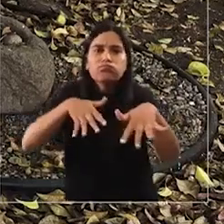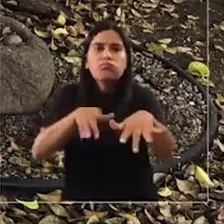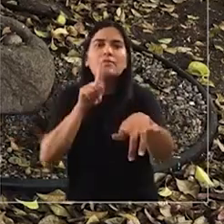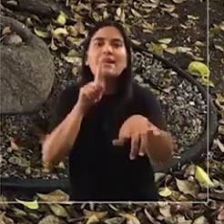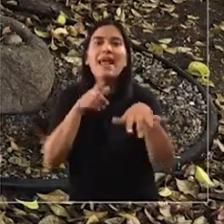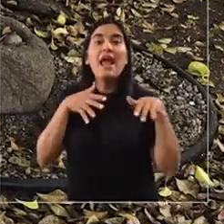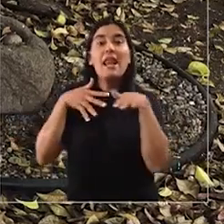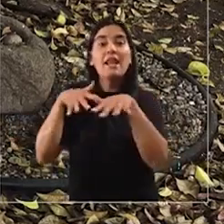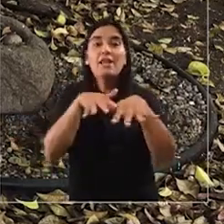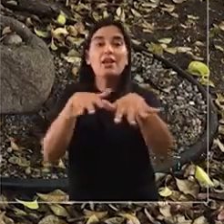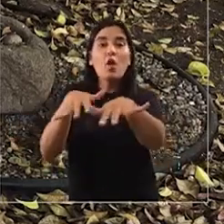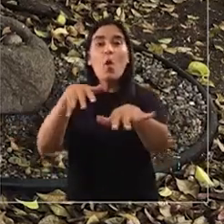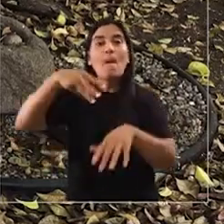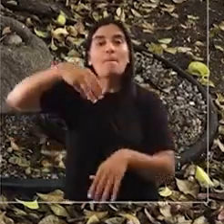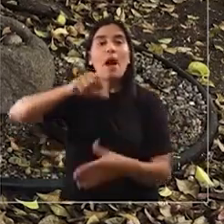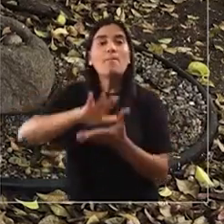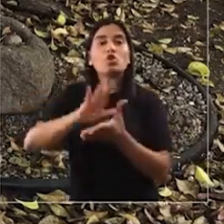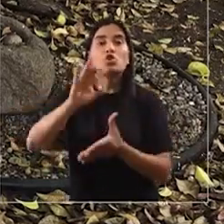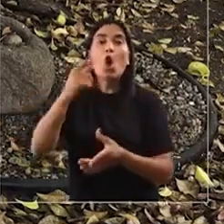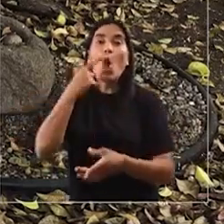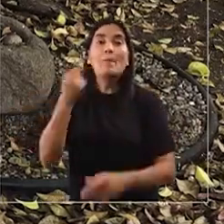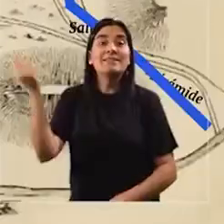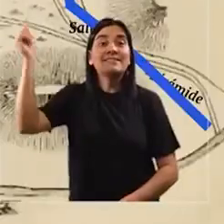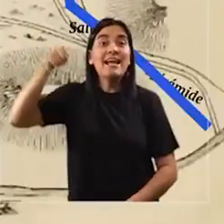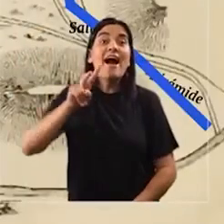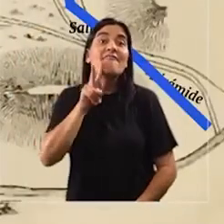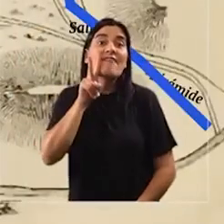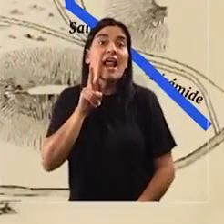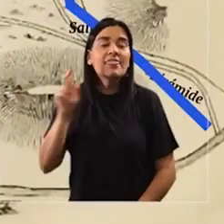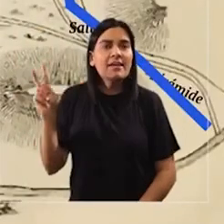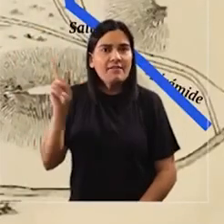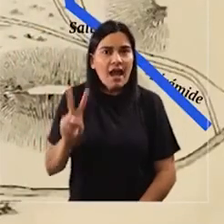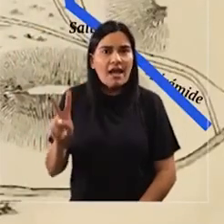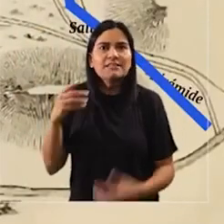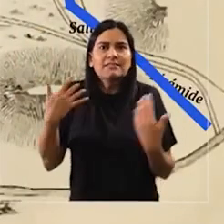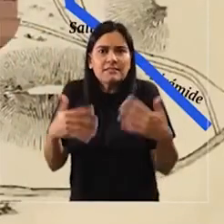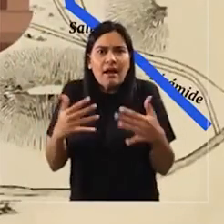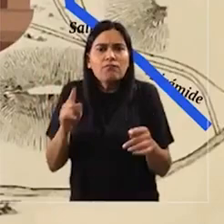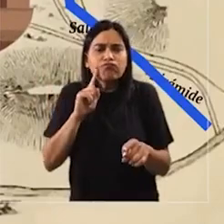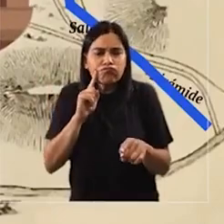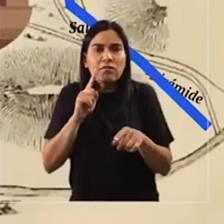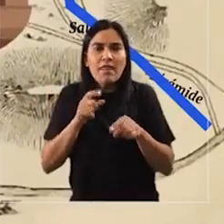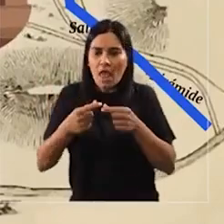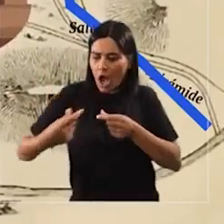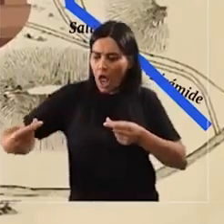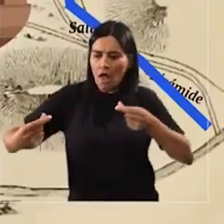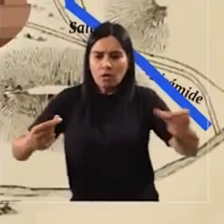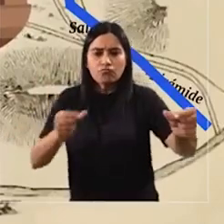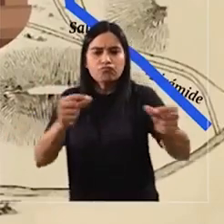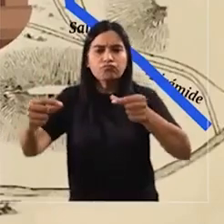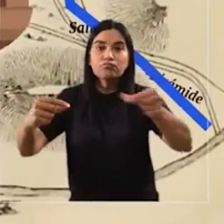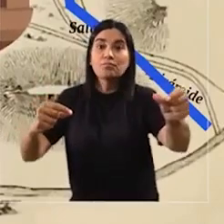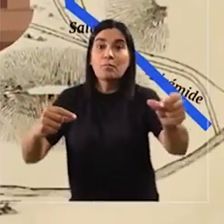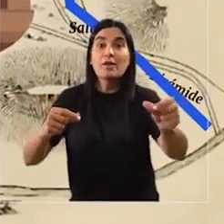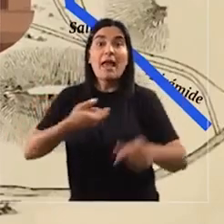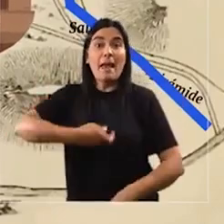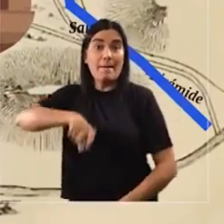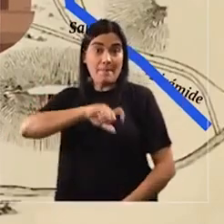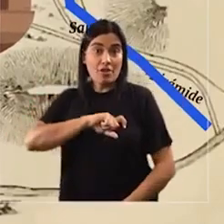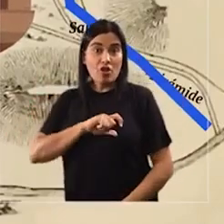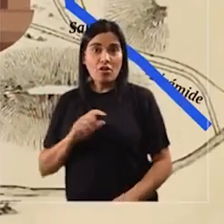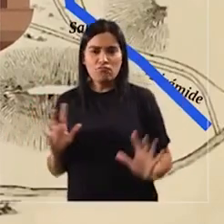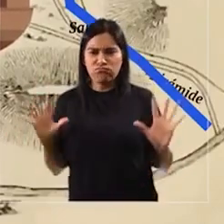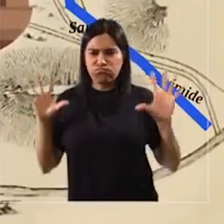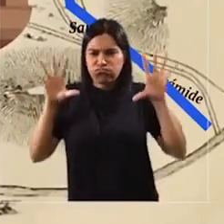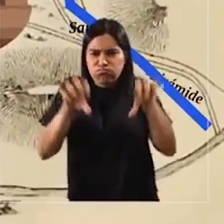la llegada de Pedro Valdivia. Estaba canalizado el valle. Con la llegada de los españoles que conquistaron a todos los pueblos a su paso,